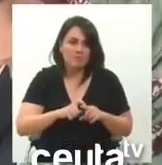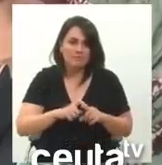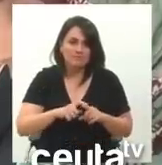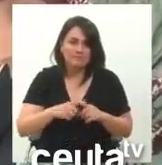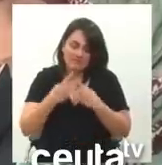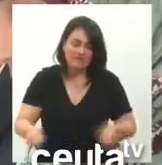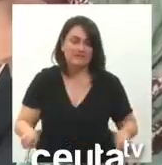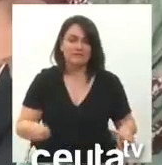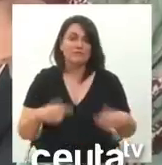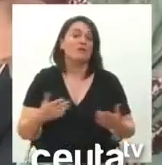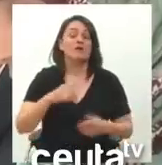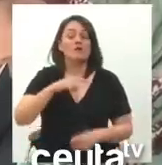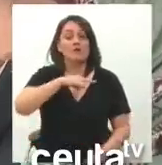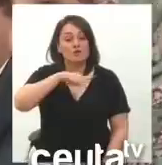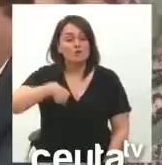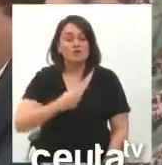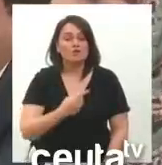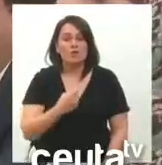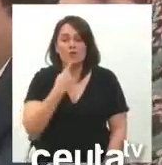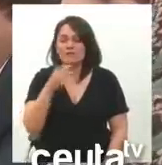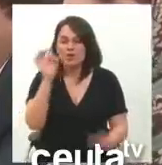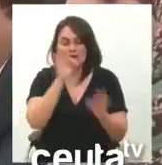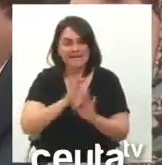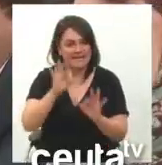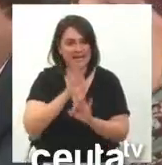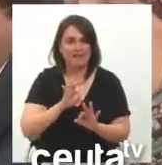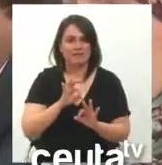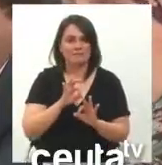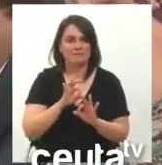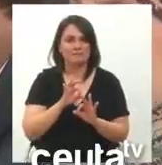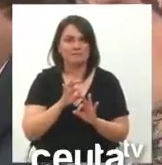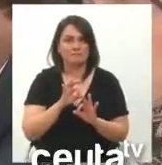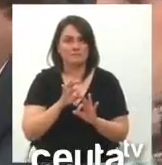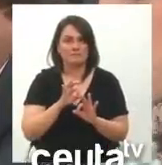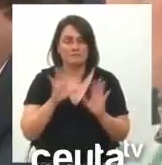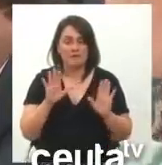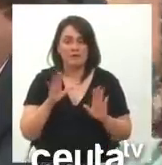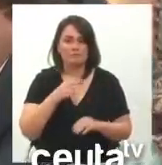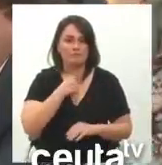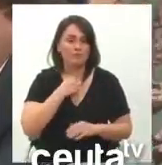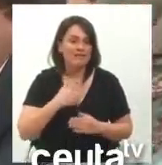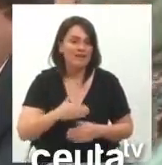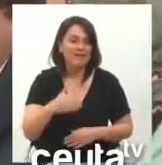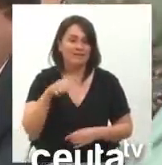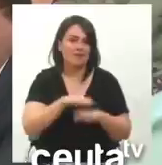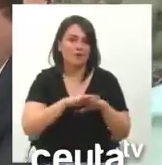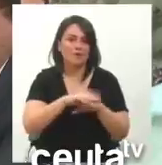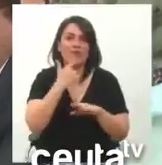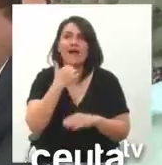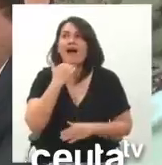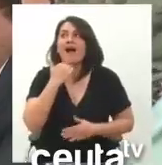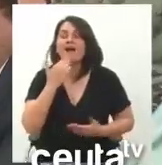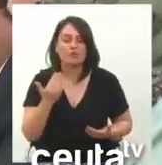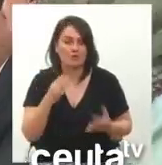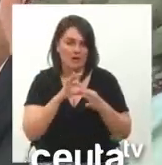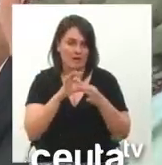hasta ahora no nos hemos pronunciado y no hubiese gustado que hubiese algún tipo de declaración por parte de esta institución. Teníamos la esperanza